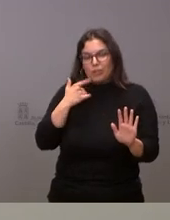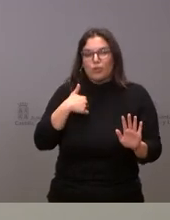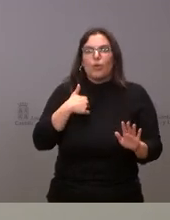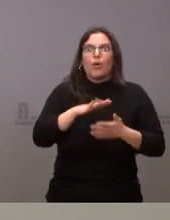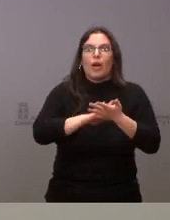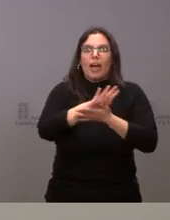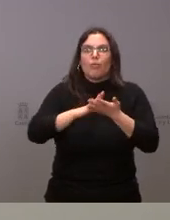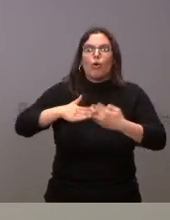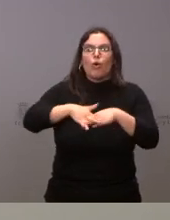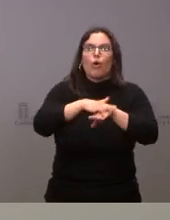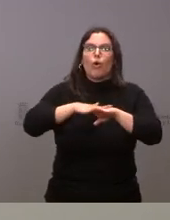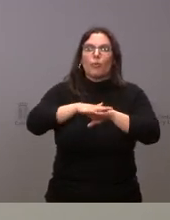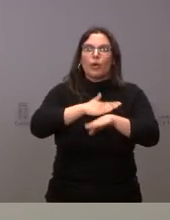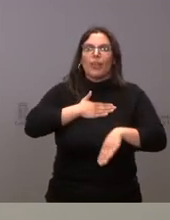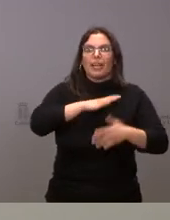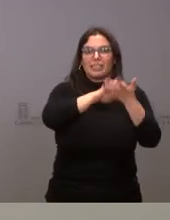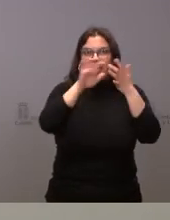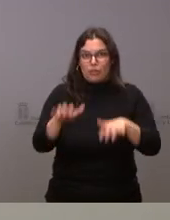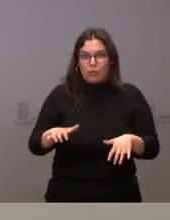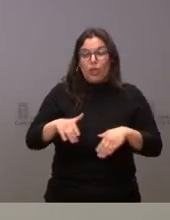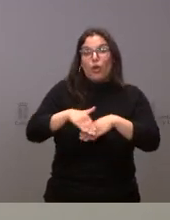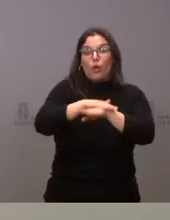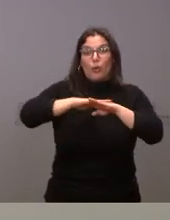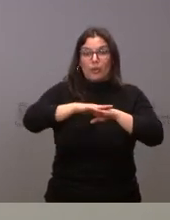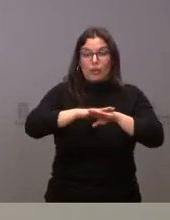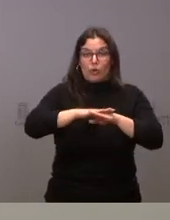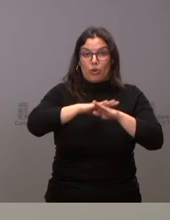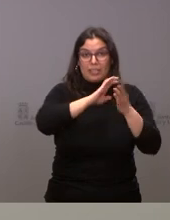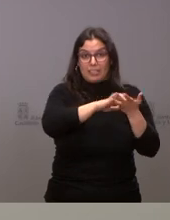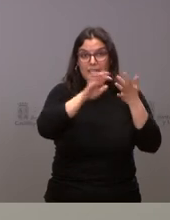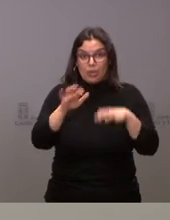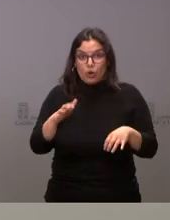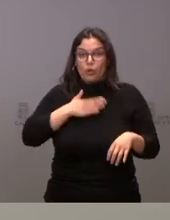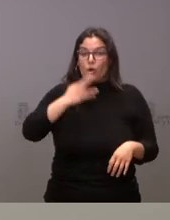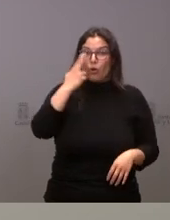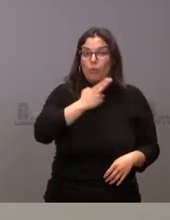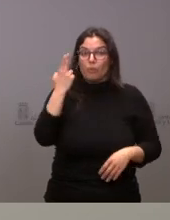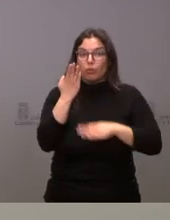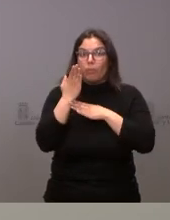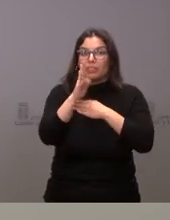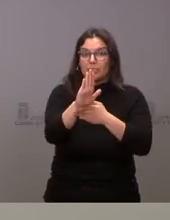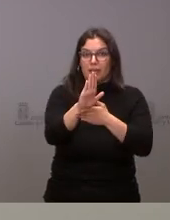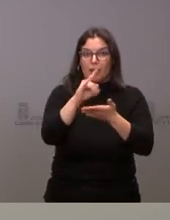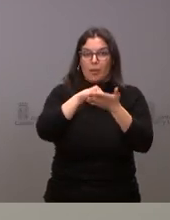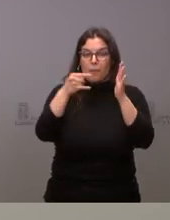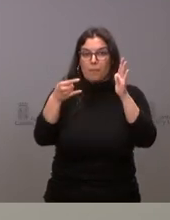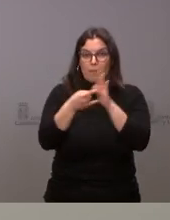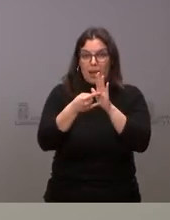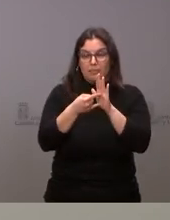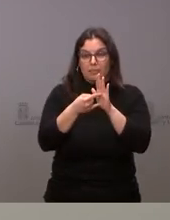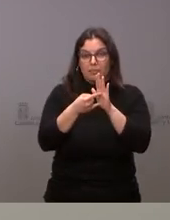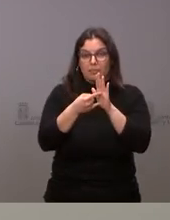gobierno de Castilla y León y el gobierno de Castilla y León se compromete a presentar ese plan de